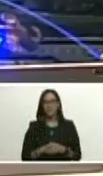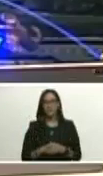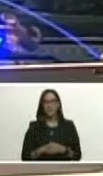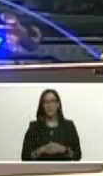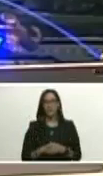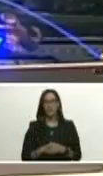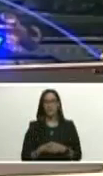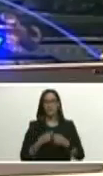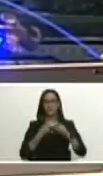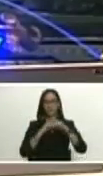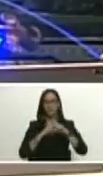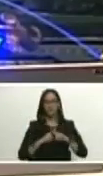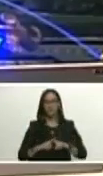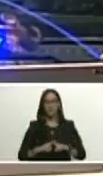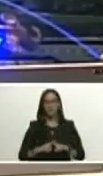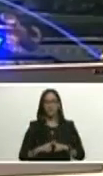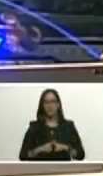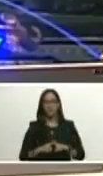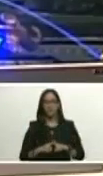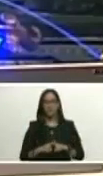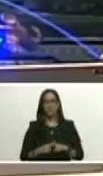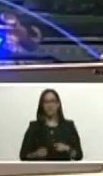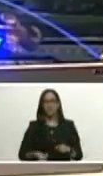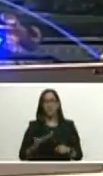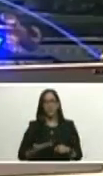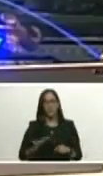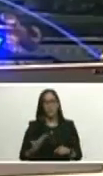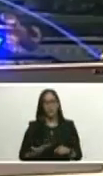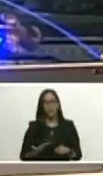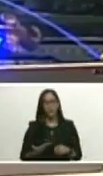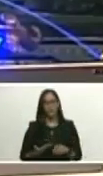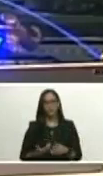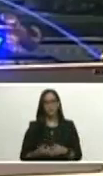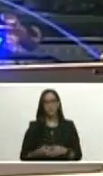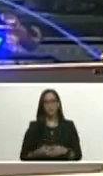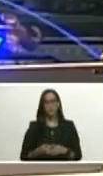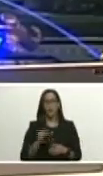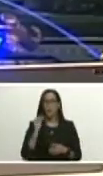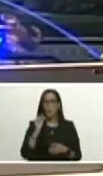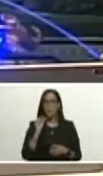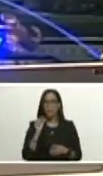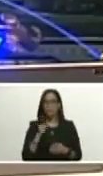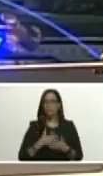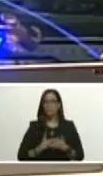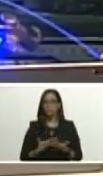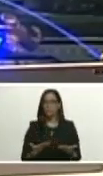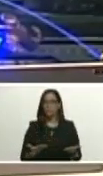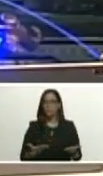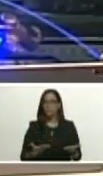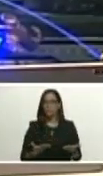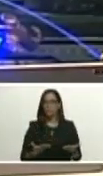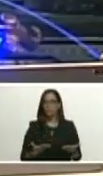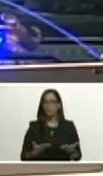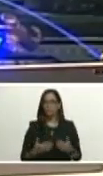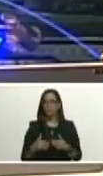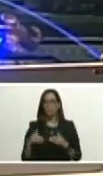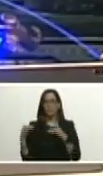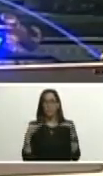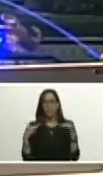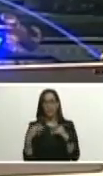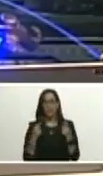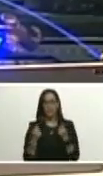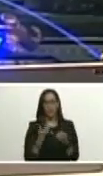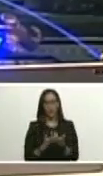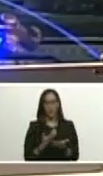nosotros llegó un momento que importamos en un momento dado de la guerra económica cuando